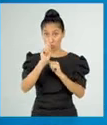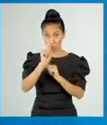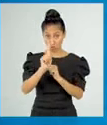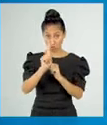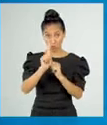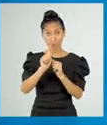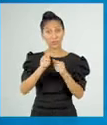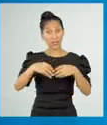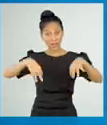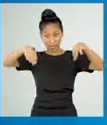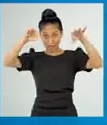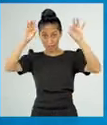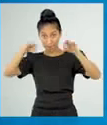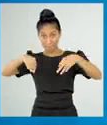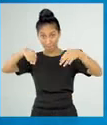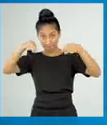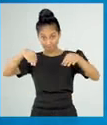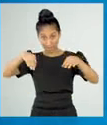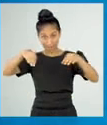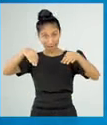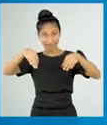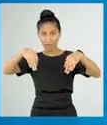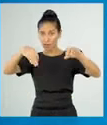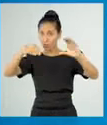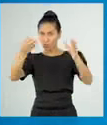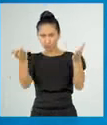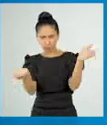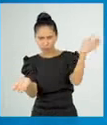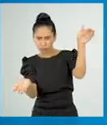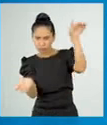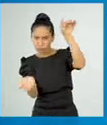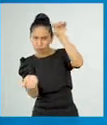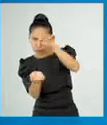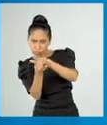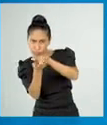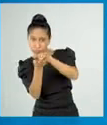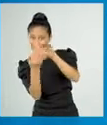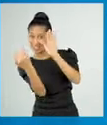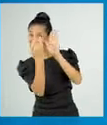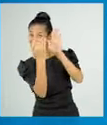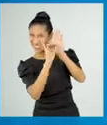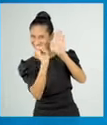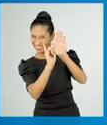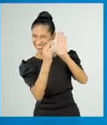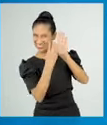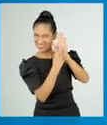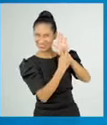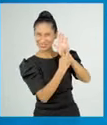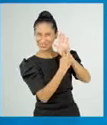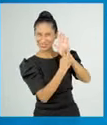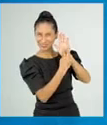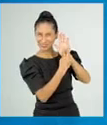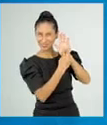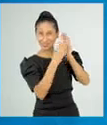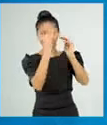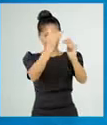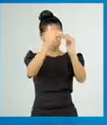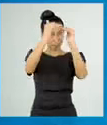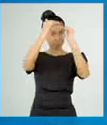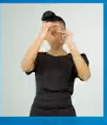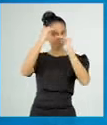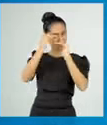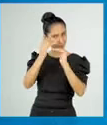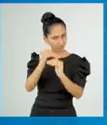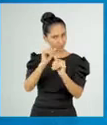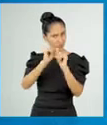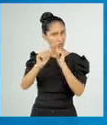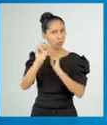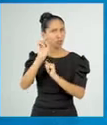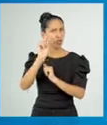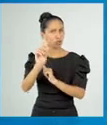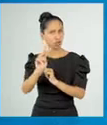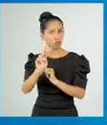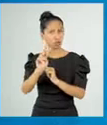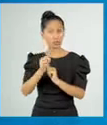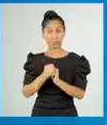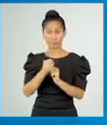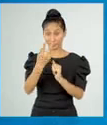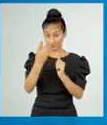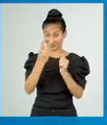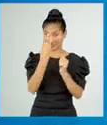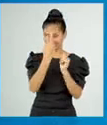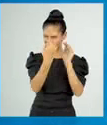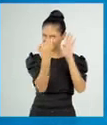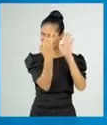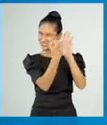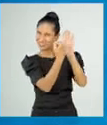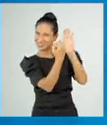Doblaremos el papel por la mitad como está señalado en el dibujo. Paso 2. Doblamos